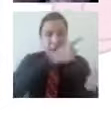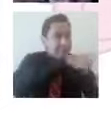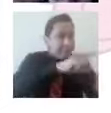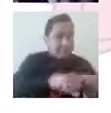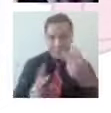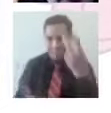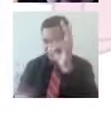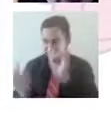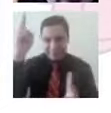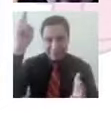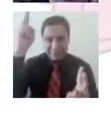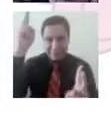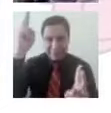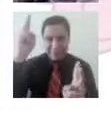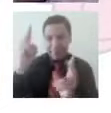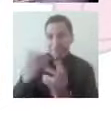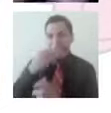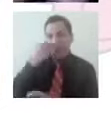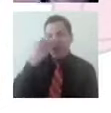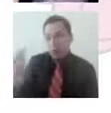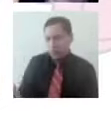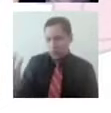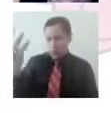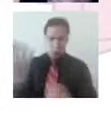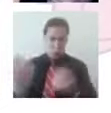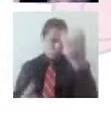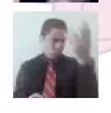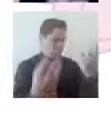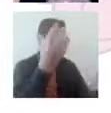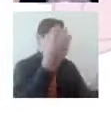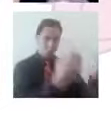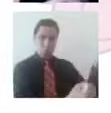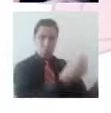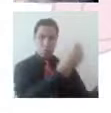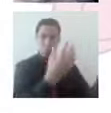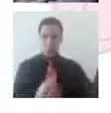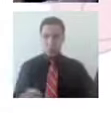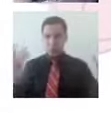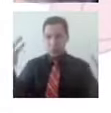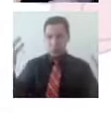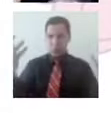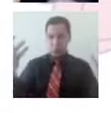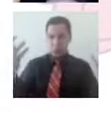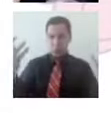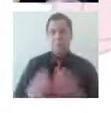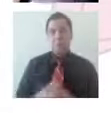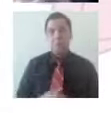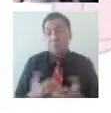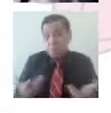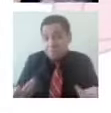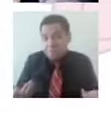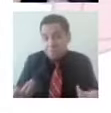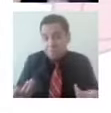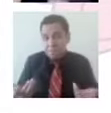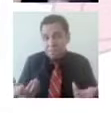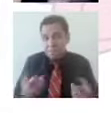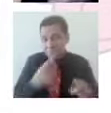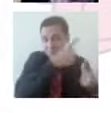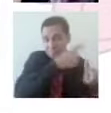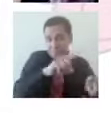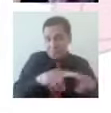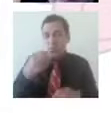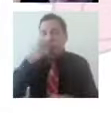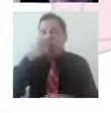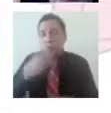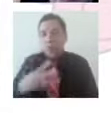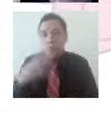¿no? Puede ser un espacio seguro en todo este mundo, por ejemplo, los que estamos aquí en la Ciudad de México, los que viven en algunos otros, que nos están acompañando en algunos otros